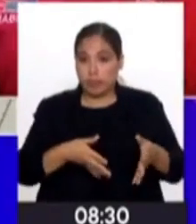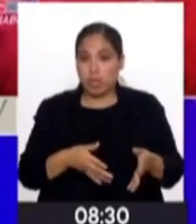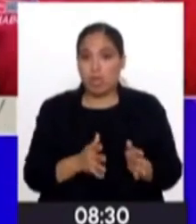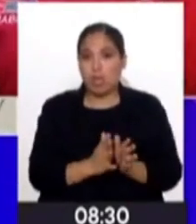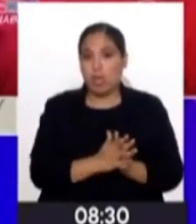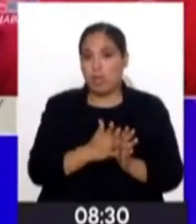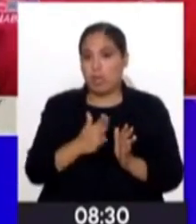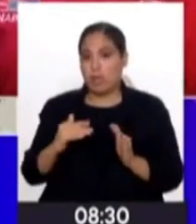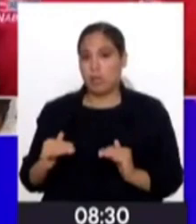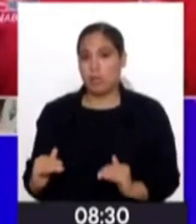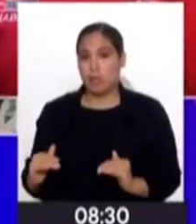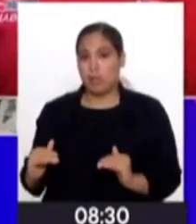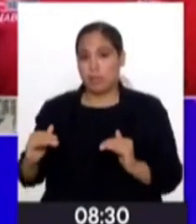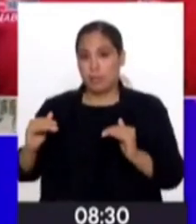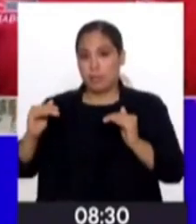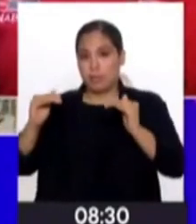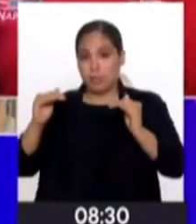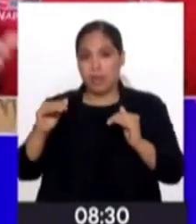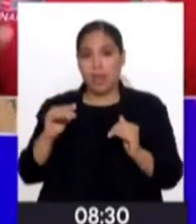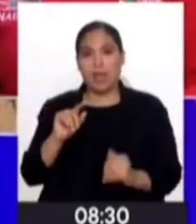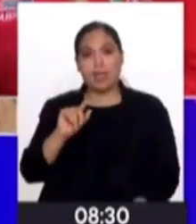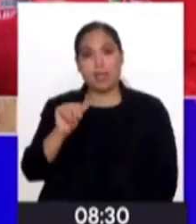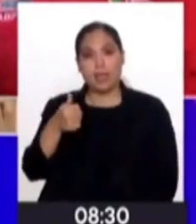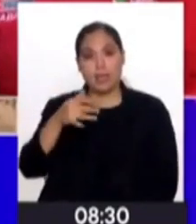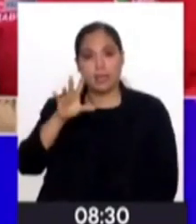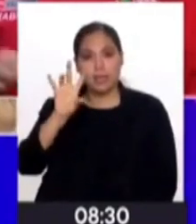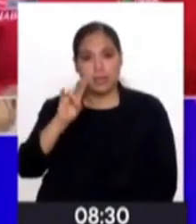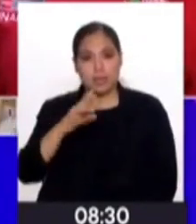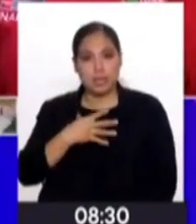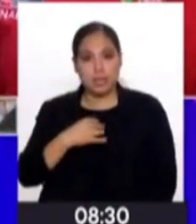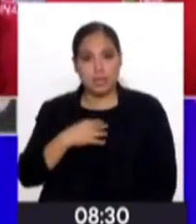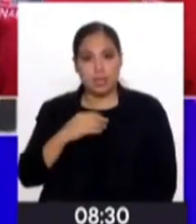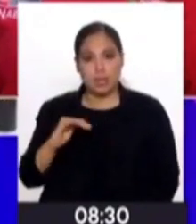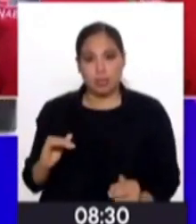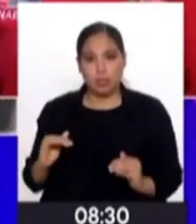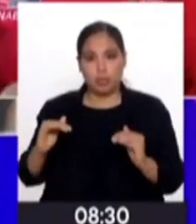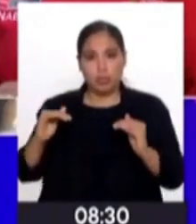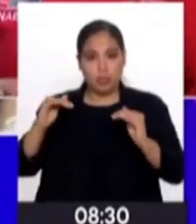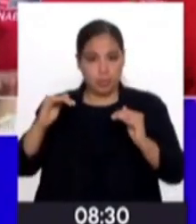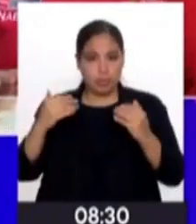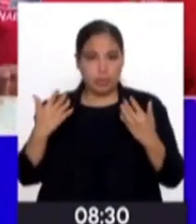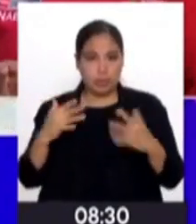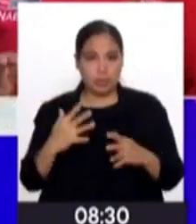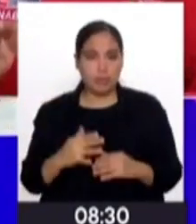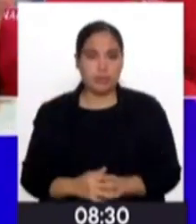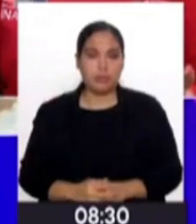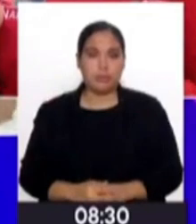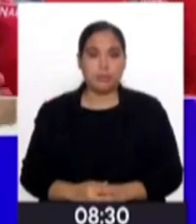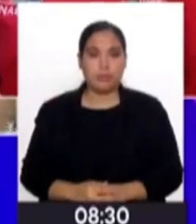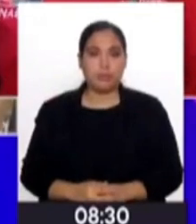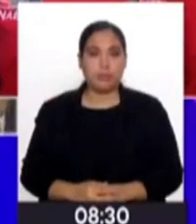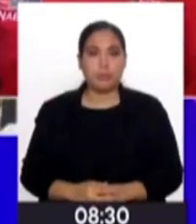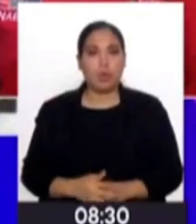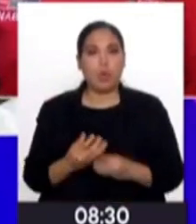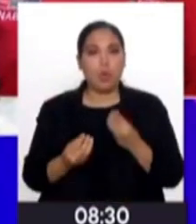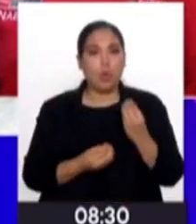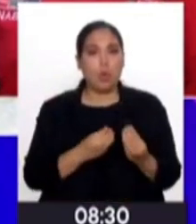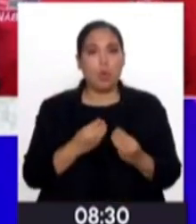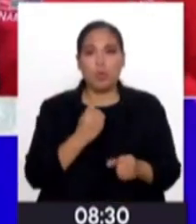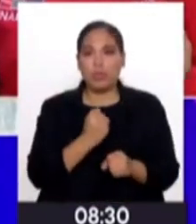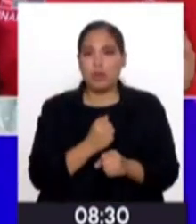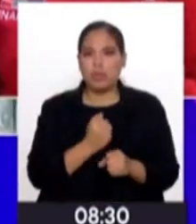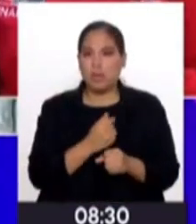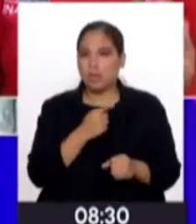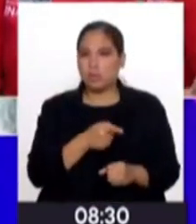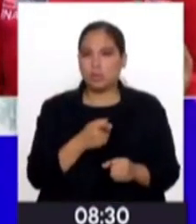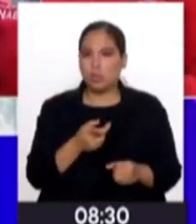hasta los 17 años de edad, porque los 18 ya como mayores de edad. En estos, ¿cómo trabajamos nosotros en